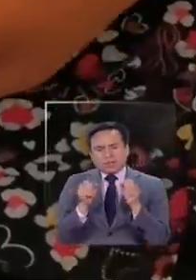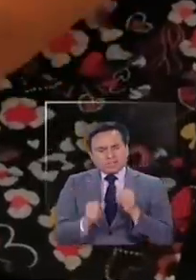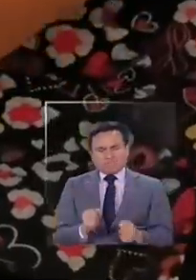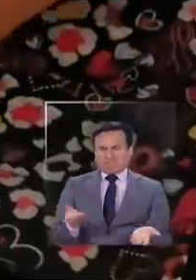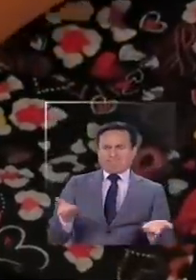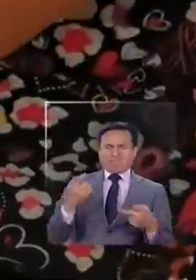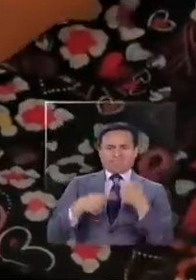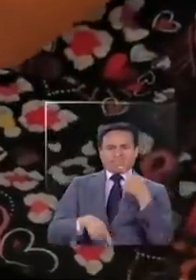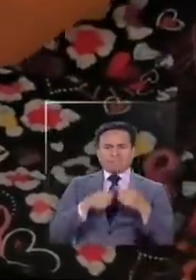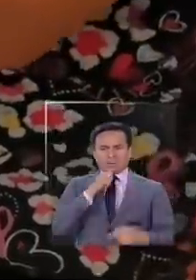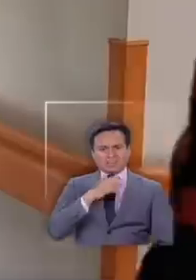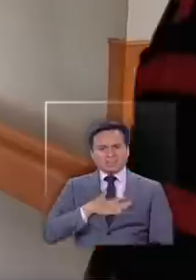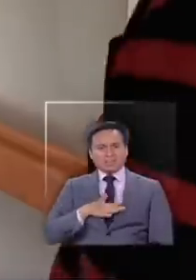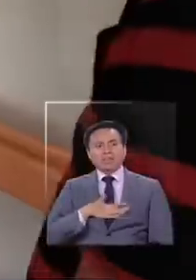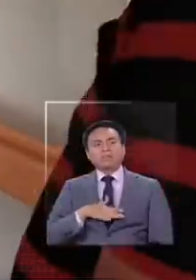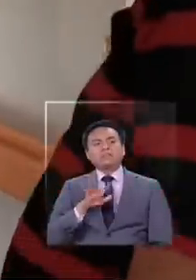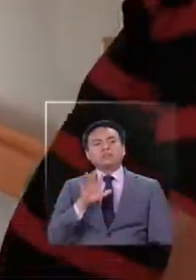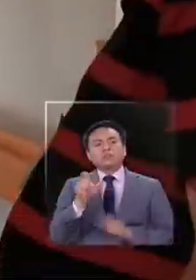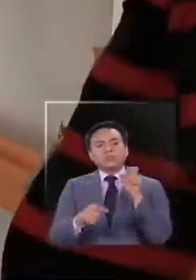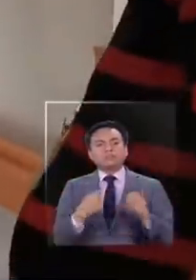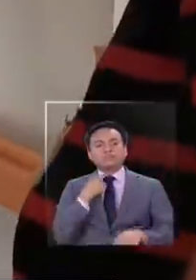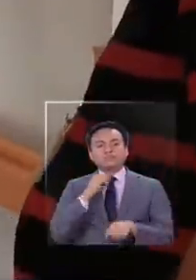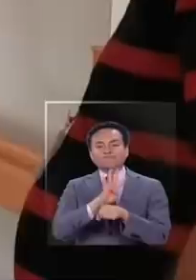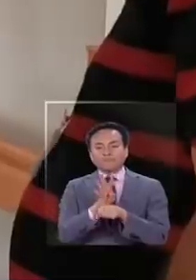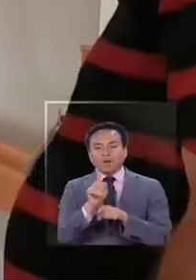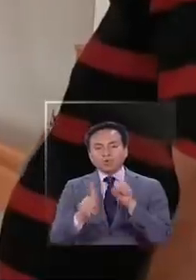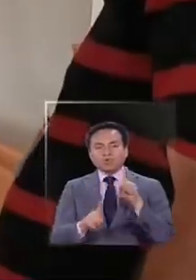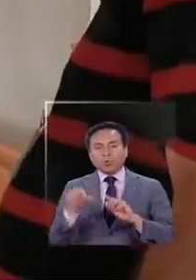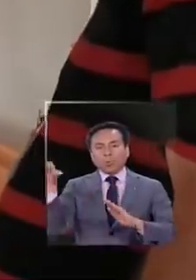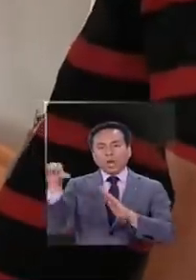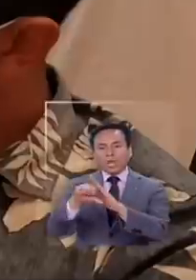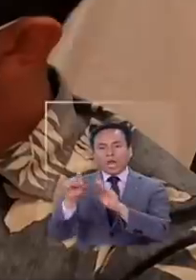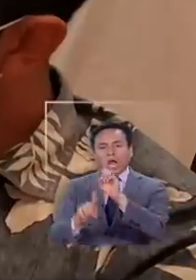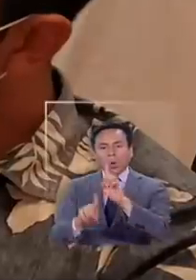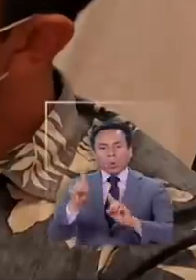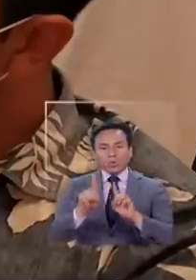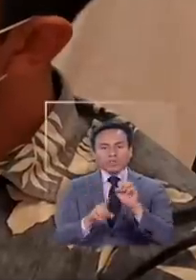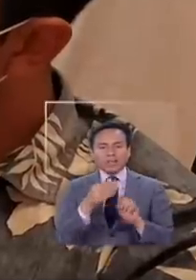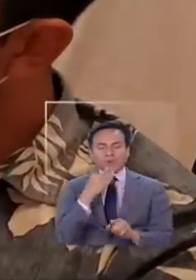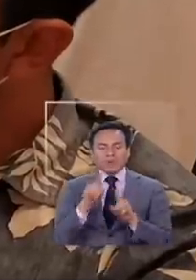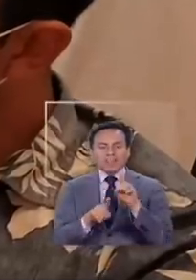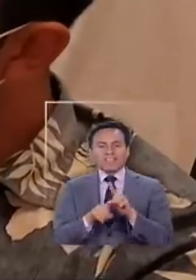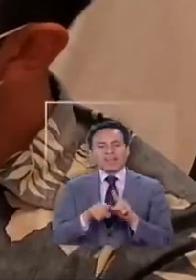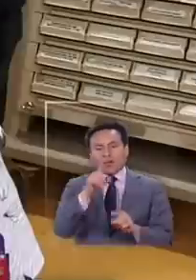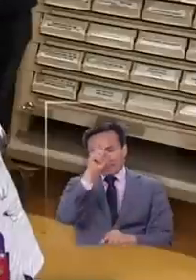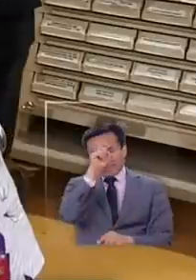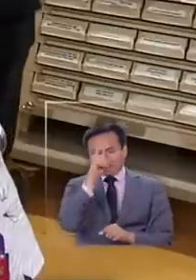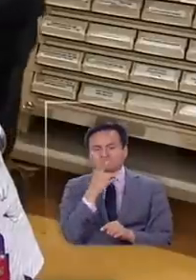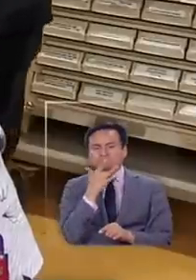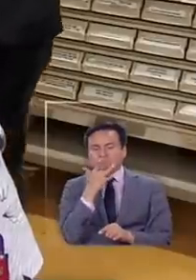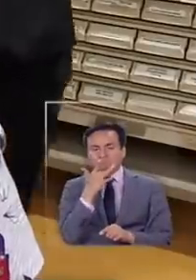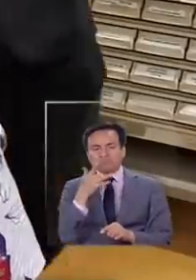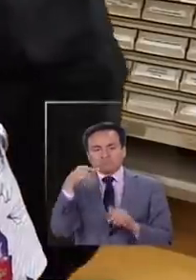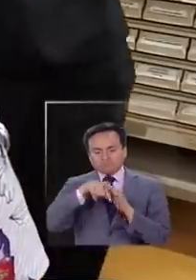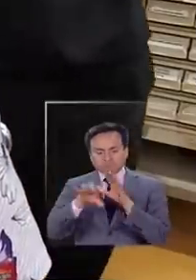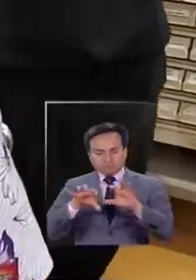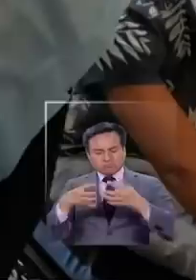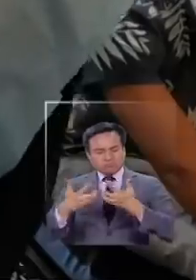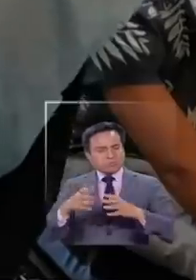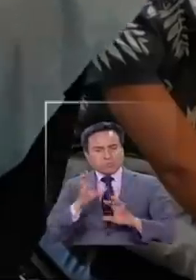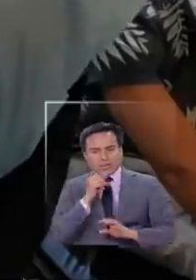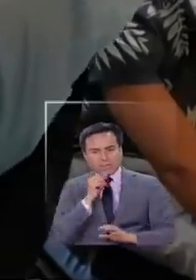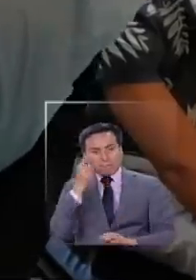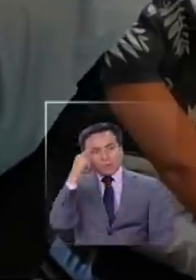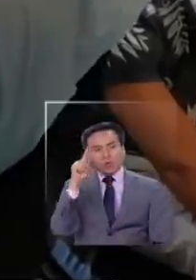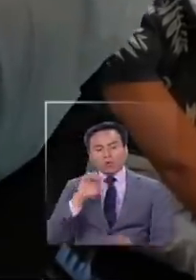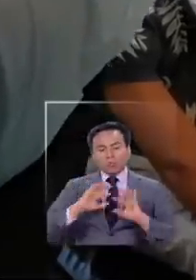Tienen cinco casos confirmados por coronavirus algunos aún en cuarentena eso sumado a un hospital de baja complejidad y aunque la autoridad